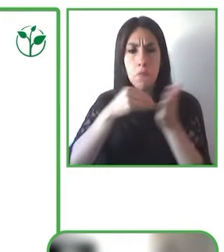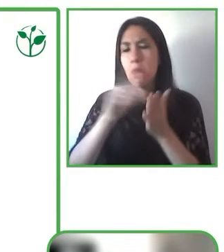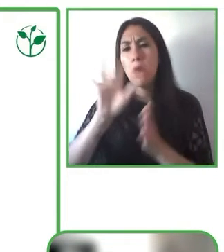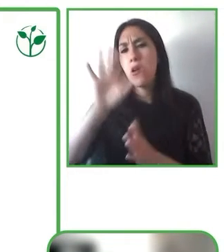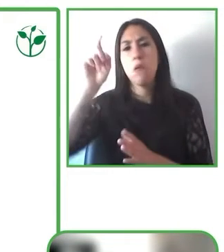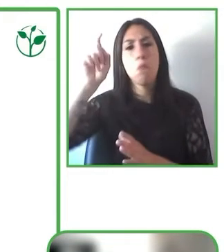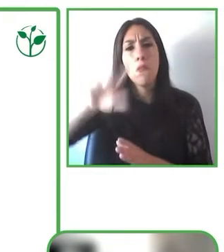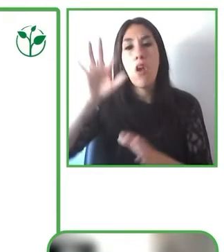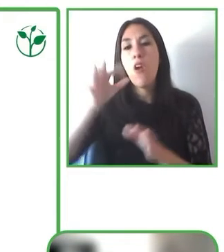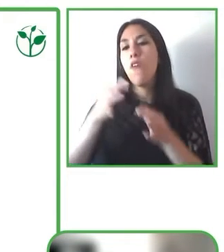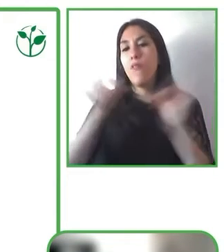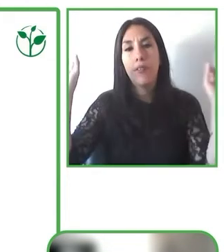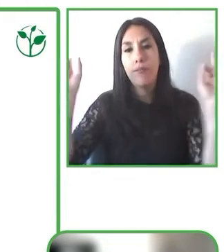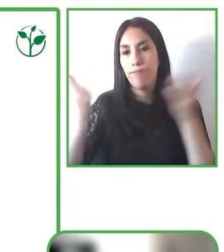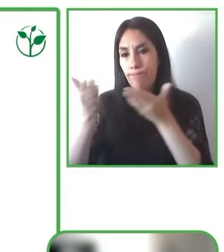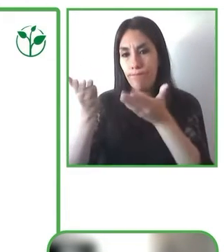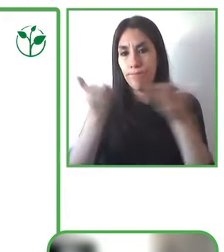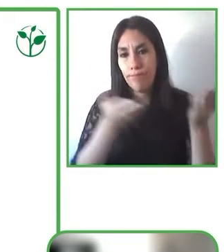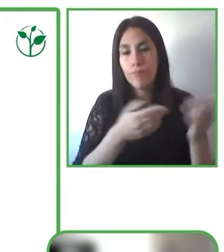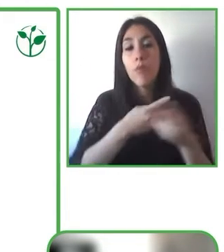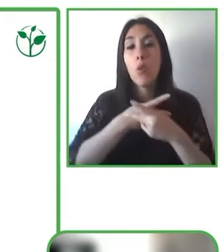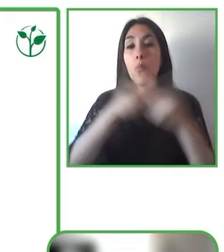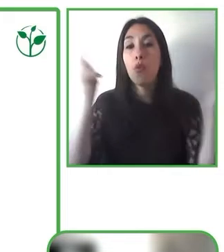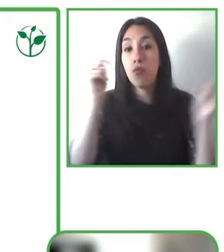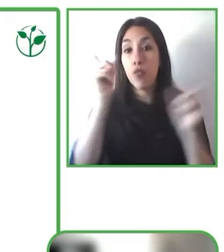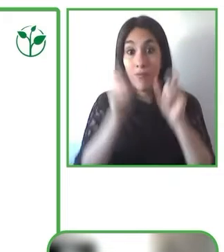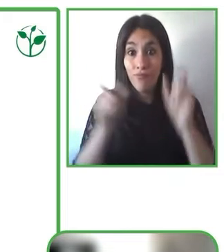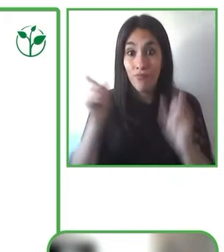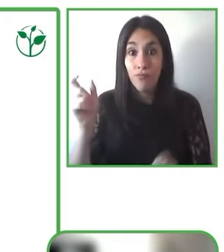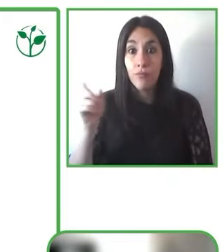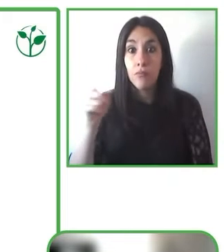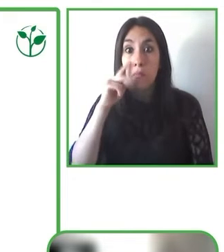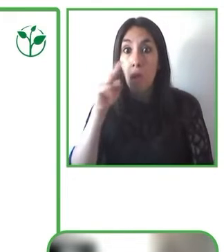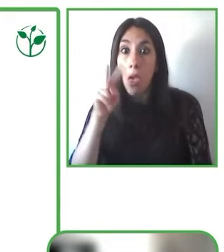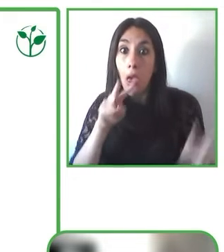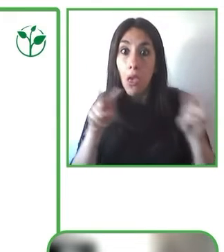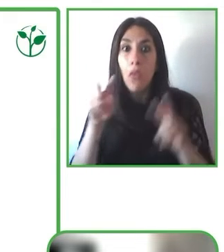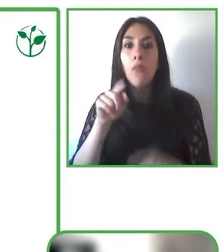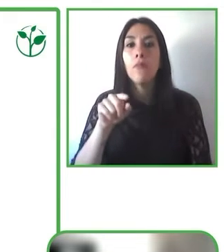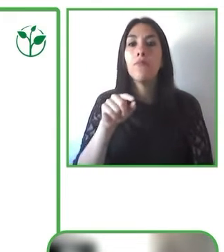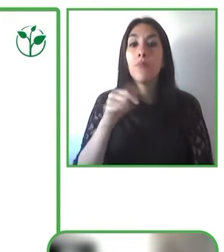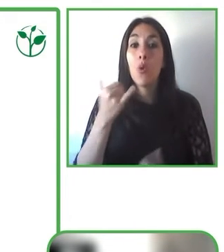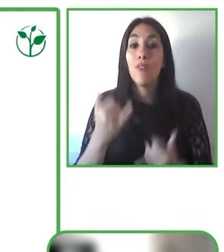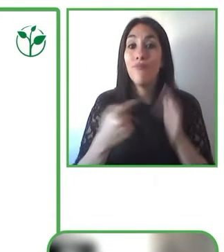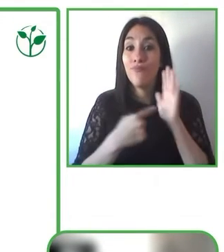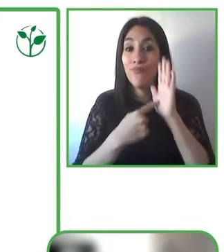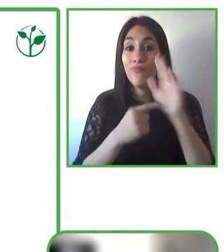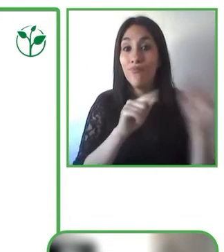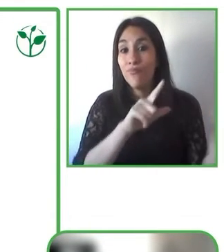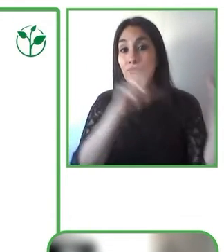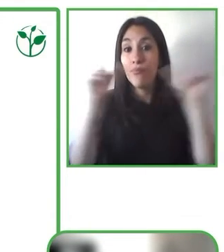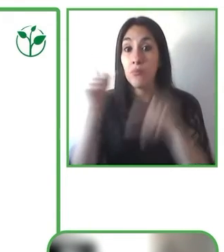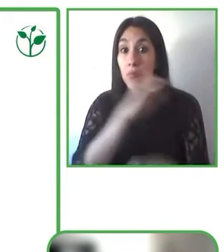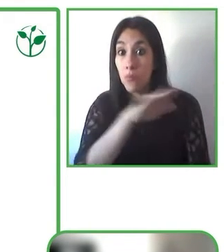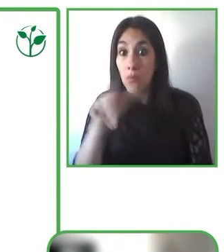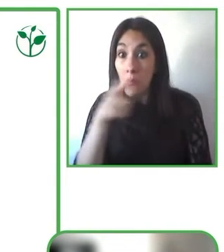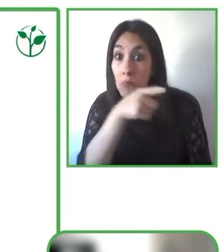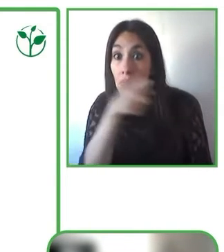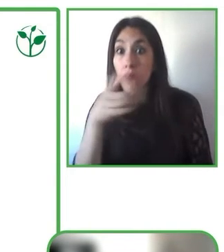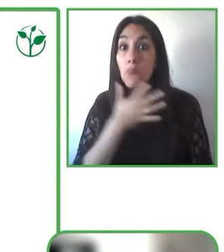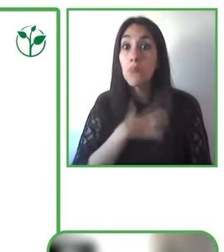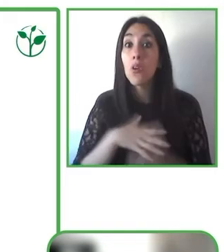si está interesado en esta información, por favor, que se pongan en contacto con nosotros